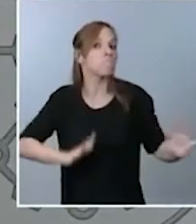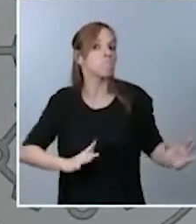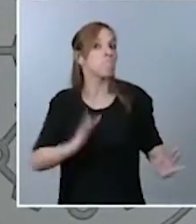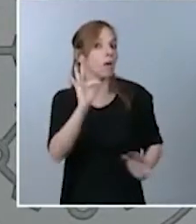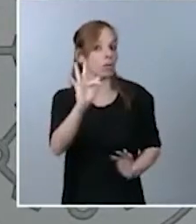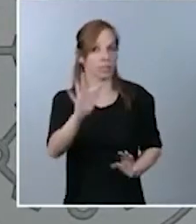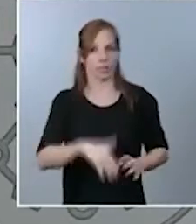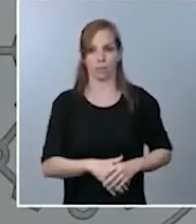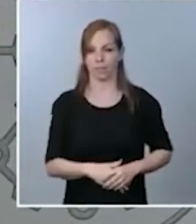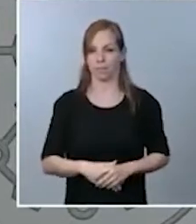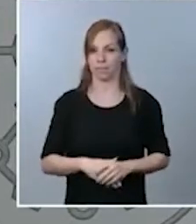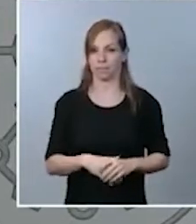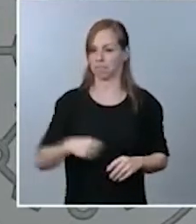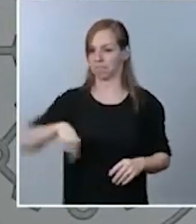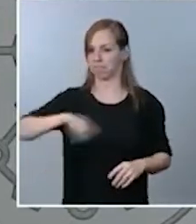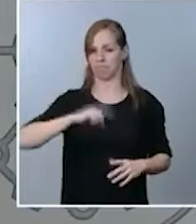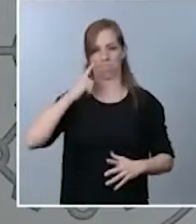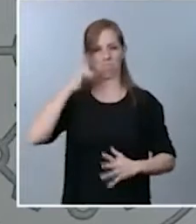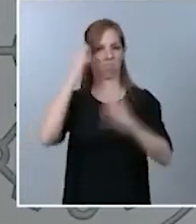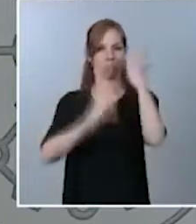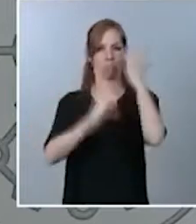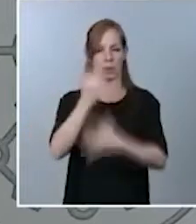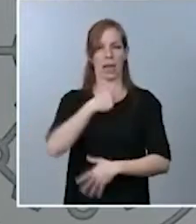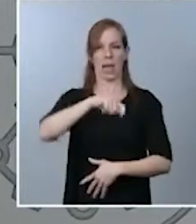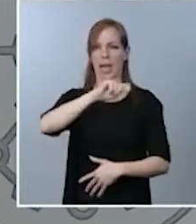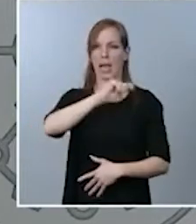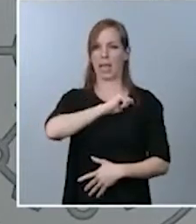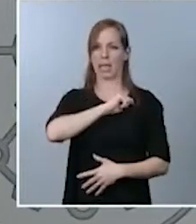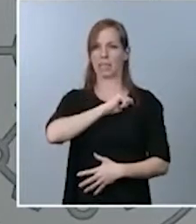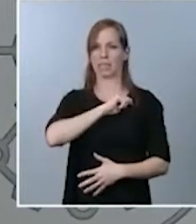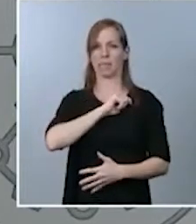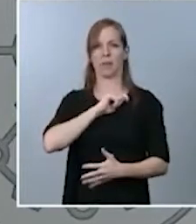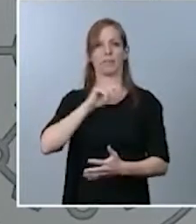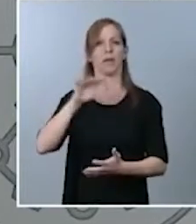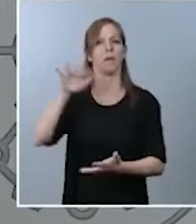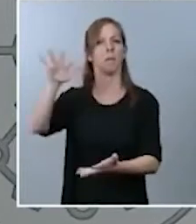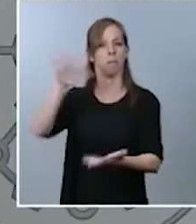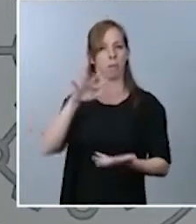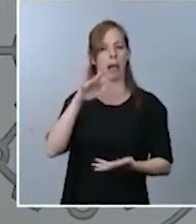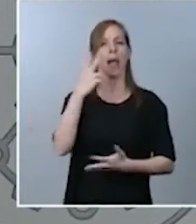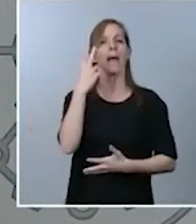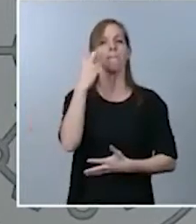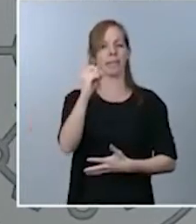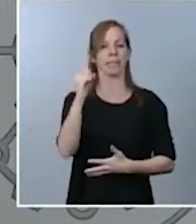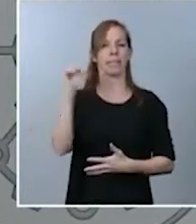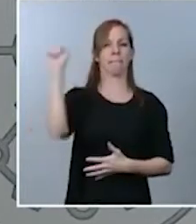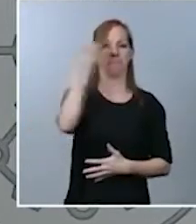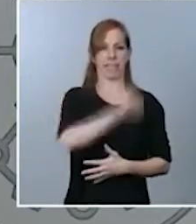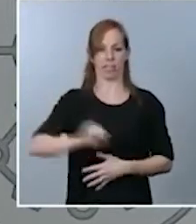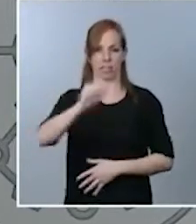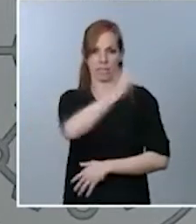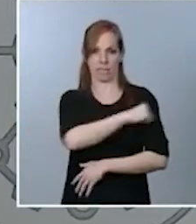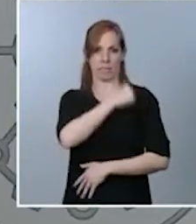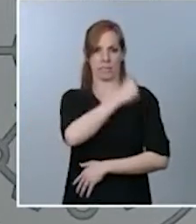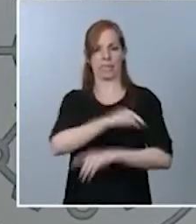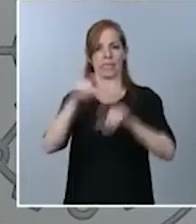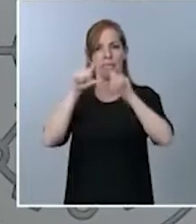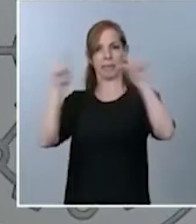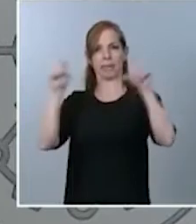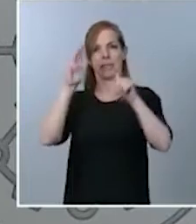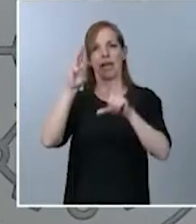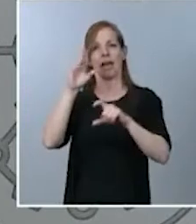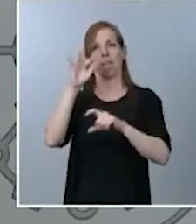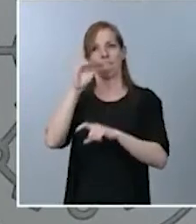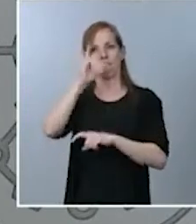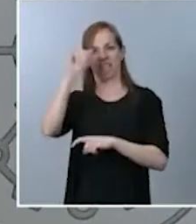calculamos que a España podrían llegar alrededor de 20 millones de dosis de la vacuna de la empresa Pfizer si esta pasa todos los